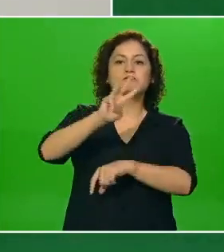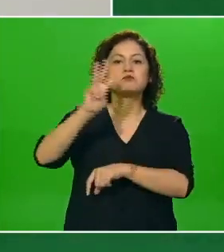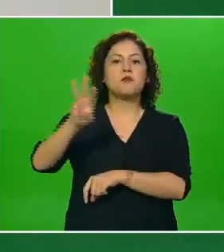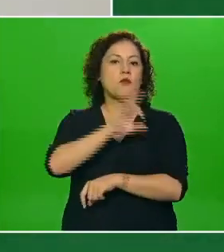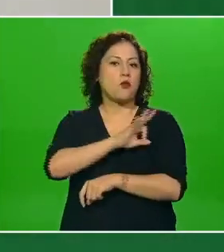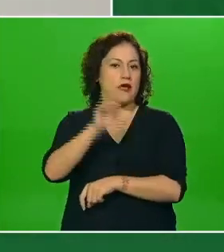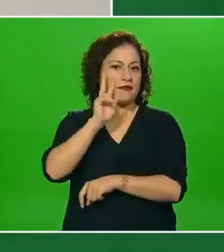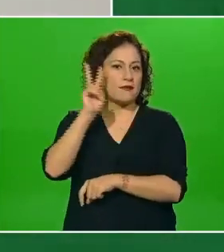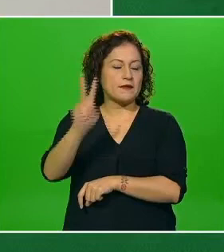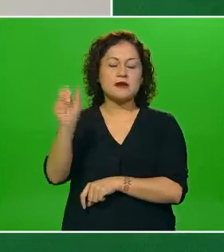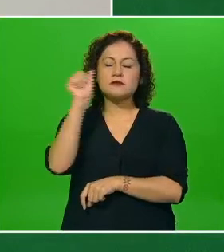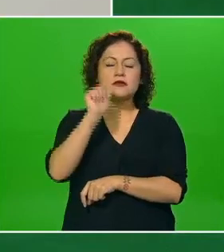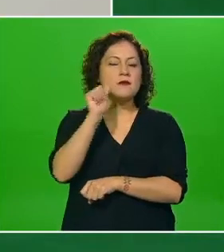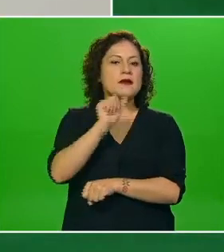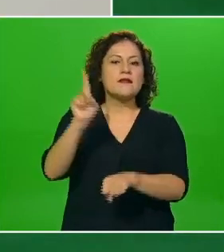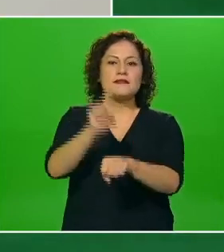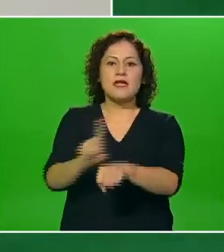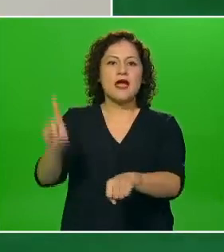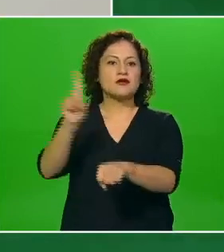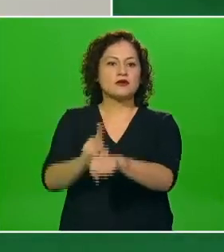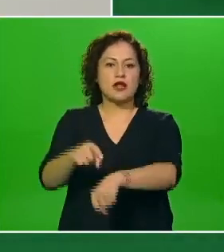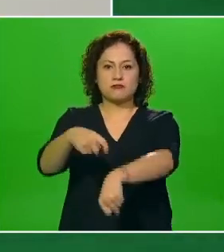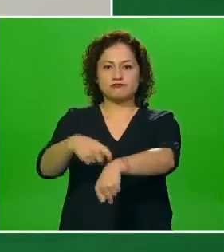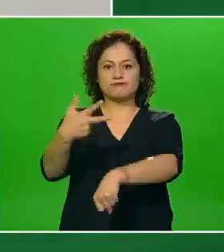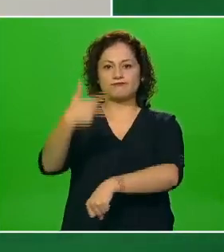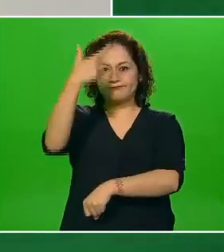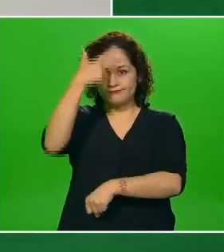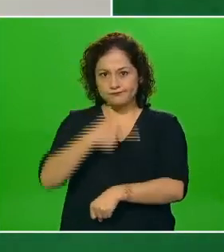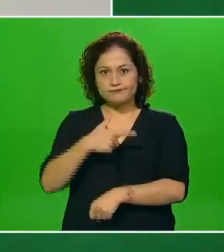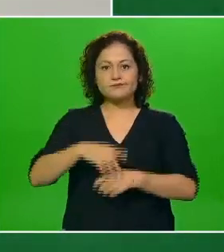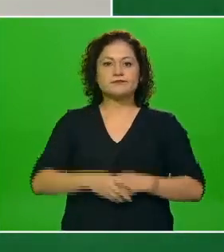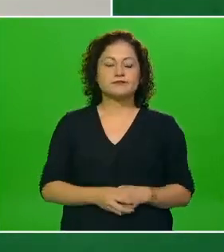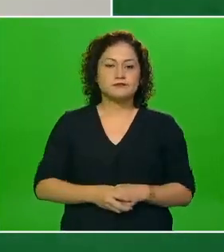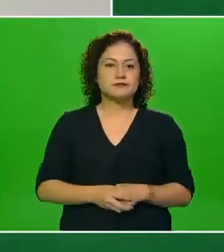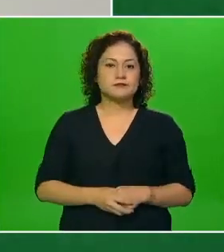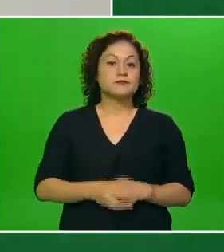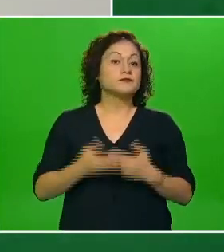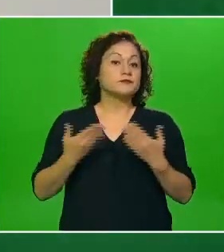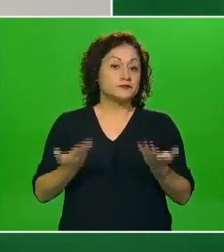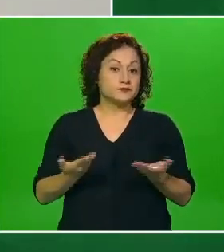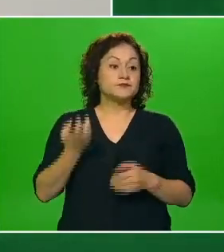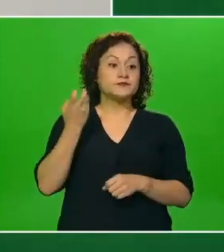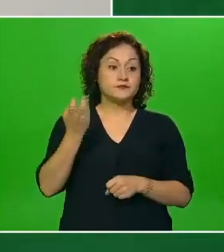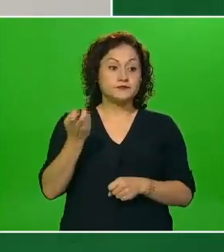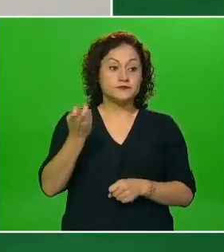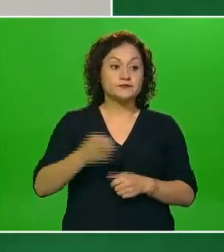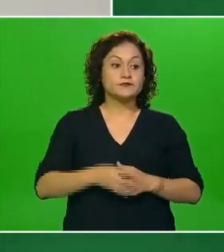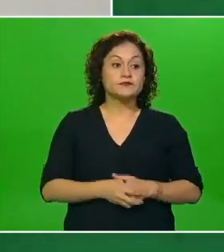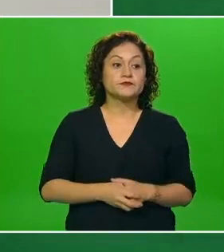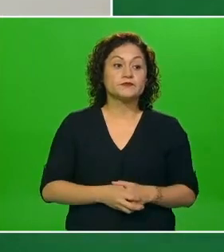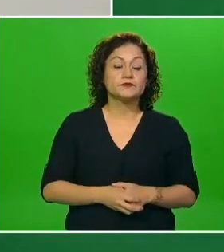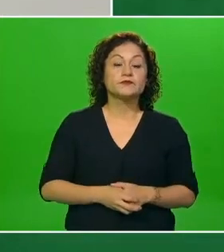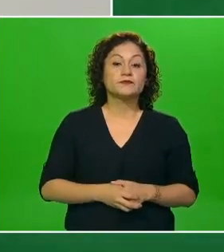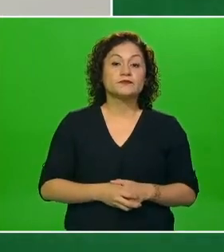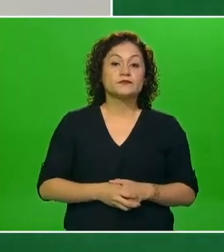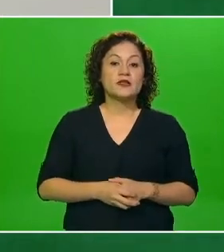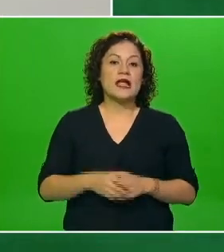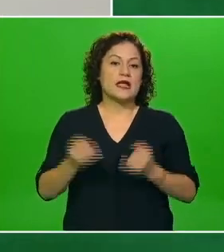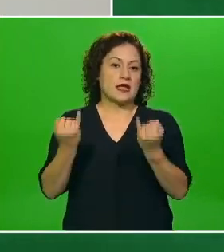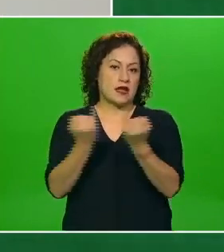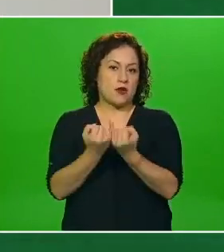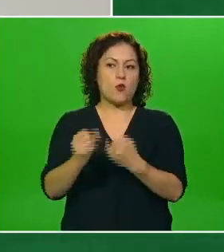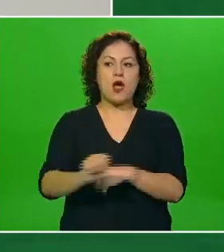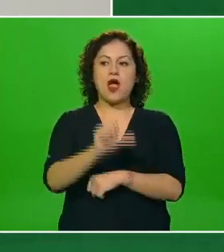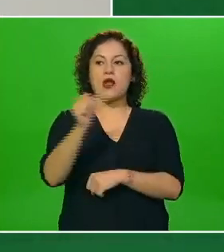siempre el informe estará ahí a las 8 de la noche gracias a la integración que el equipo realiza y que obviamente además coordina con los